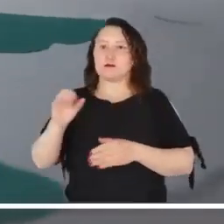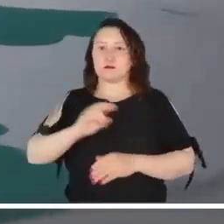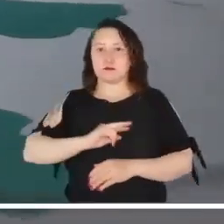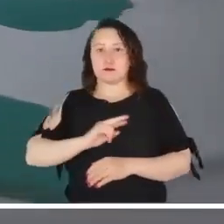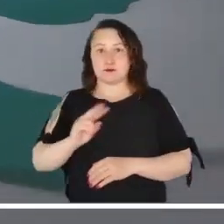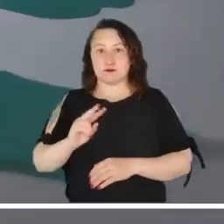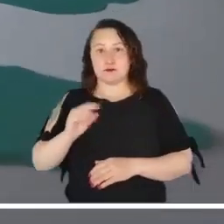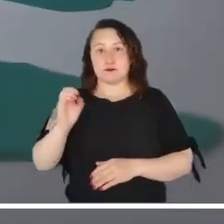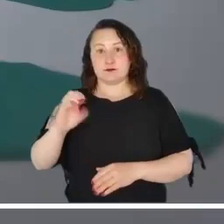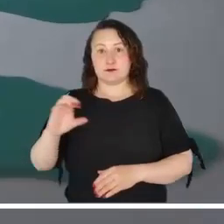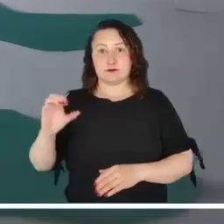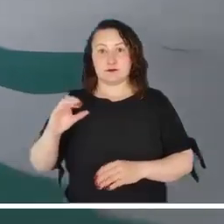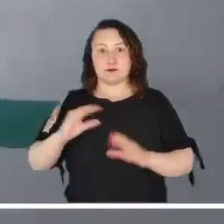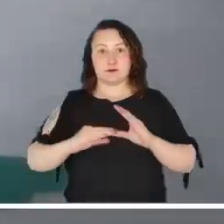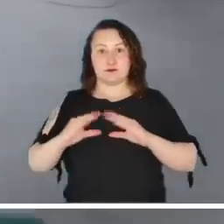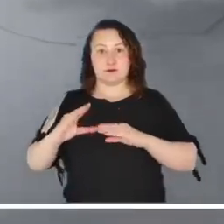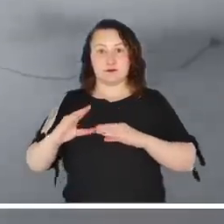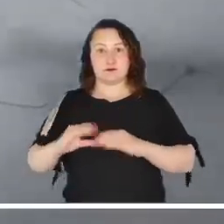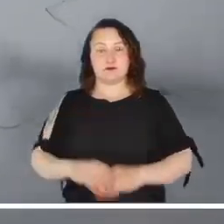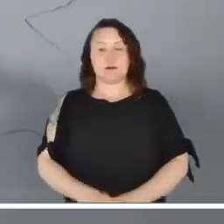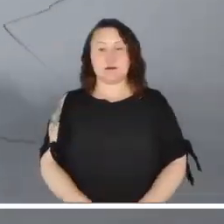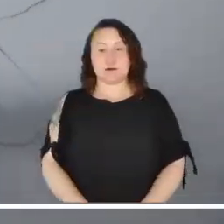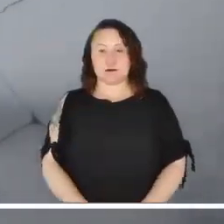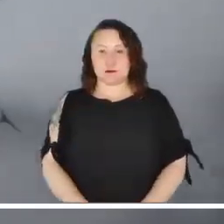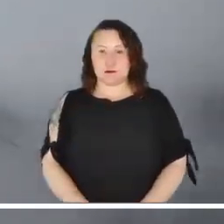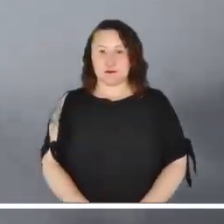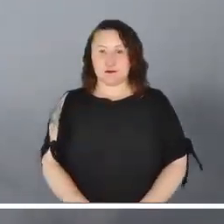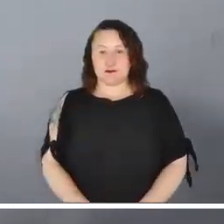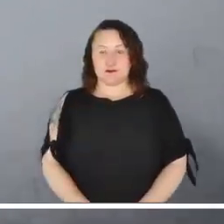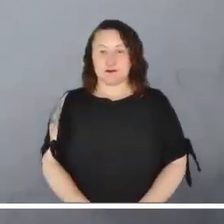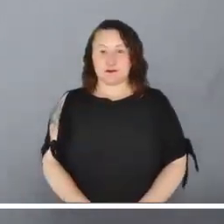y occidente de Valle del Cauca y occidente de Cauca.